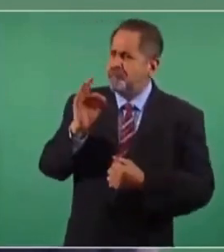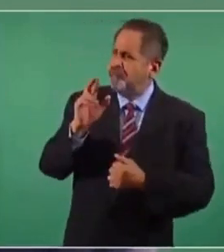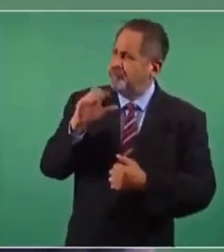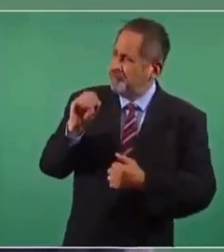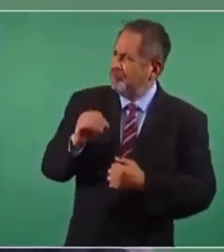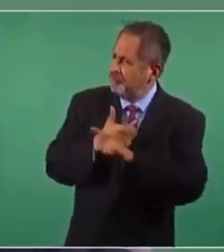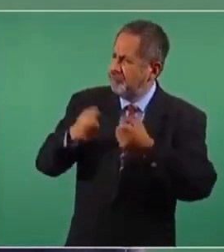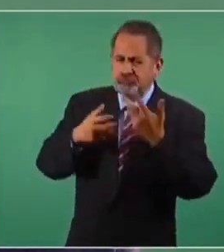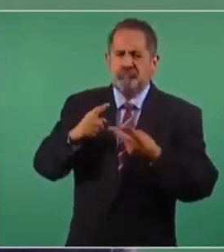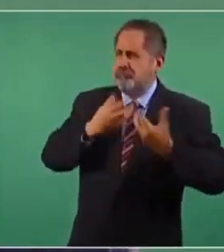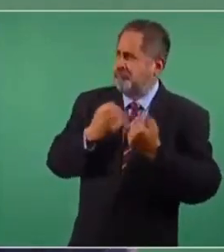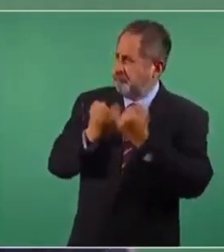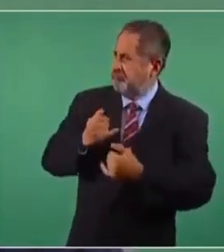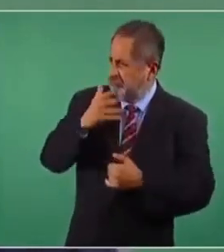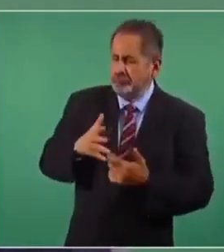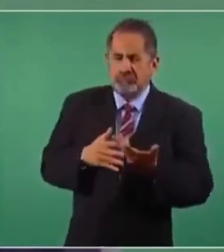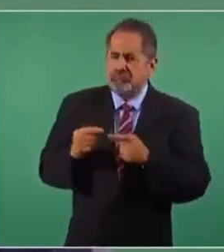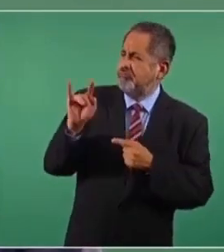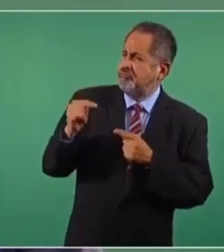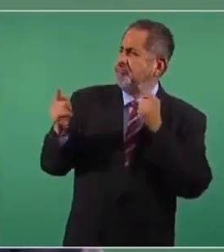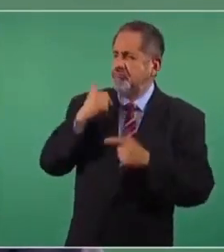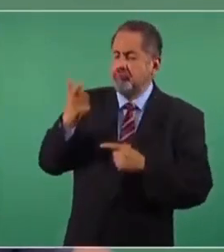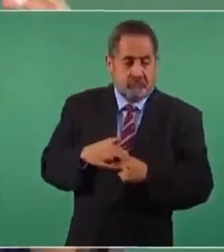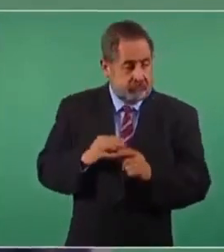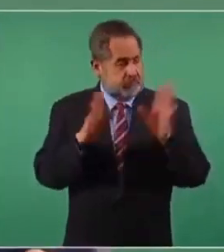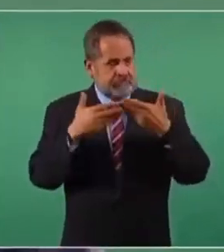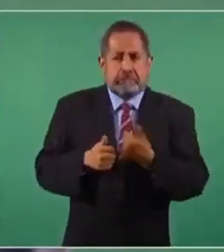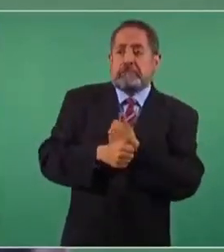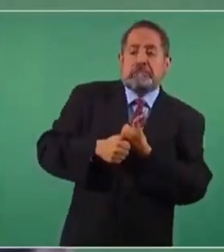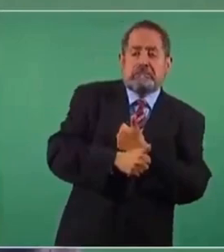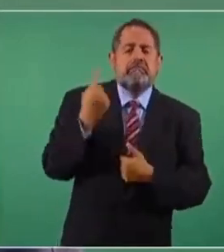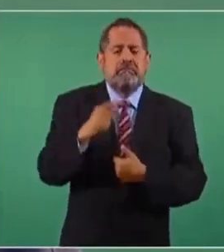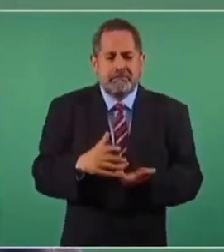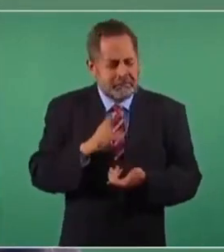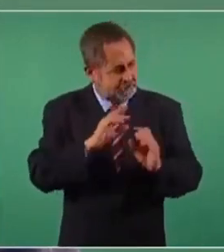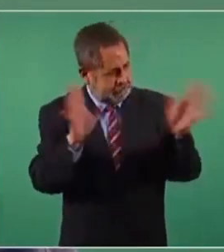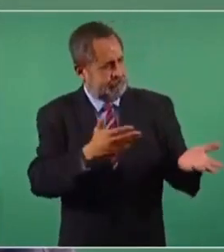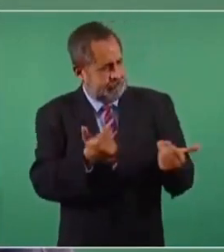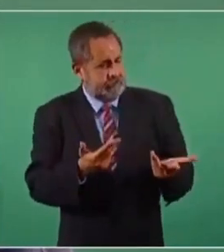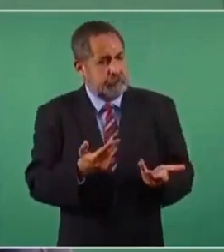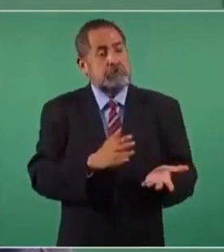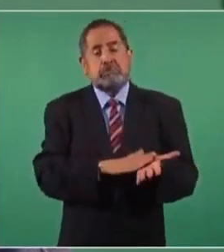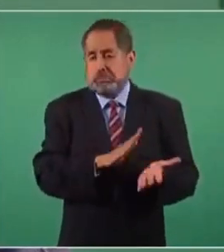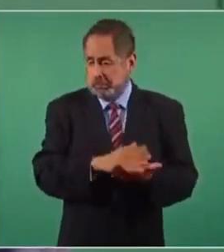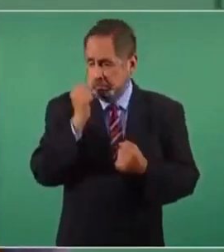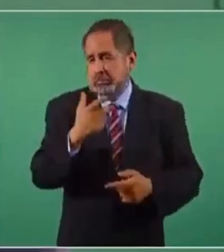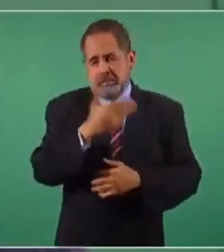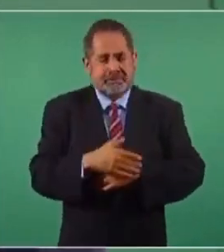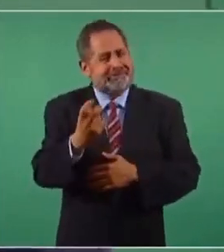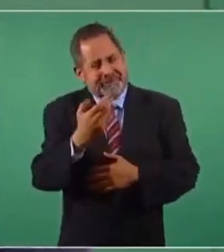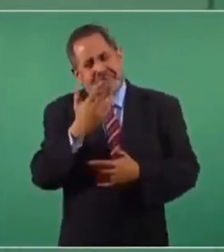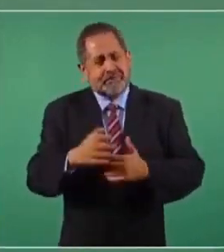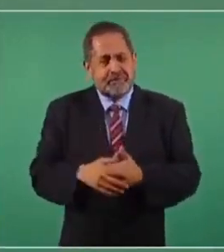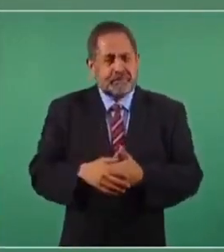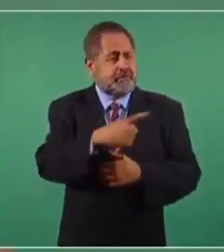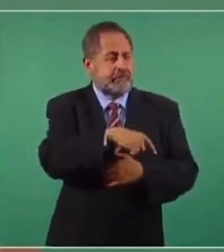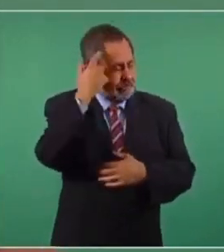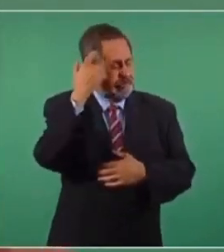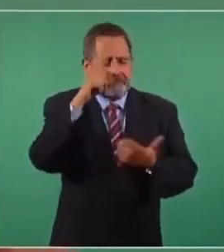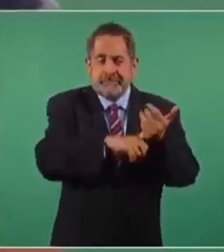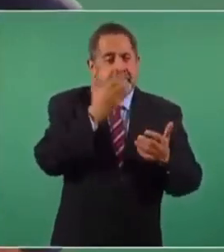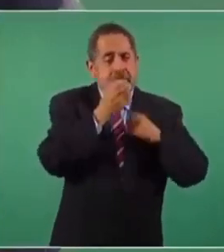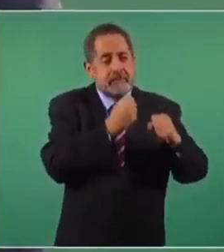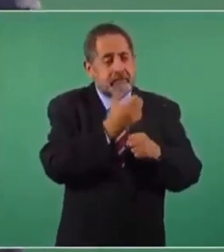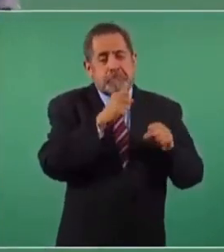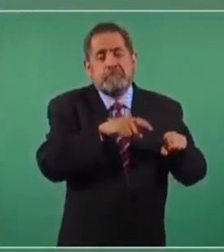o somos monárquicos, somos anticomunistas. Abiertamente, eso se reconoce. Porque ese es el pensamiento conservador.